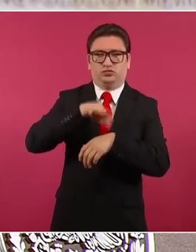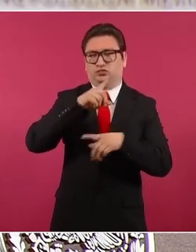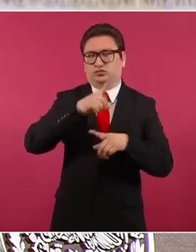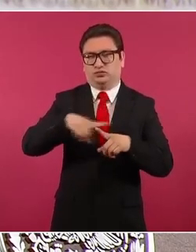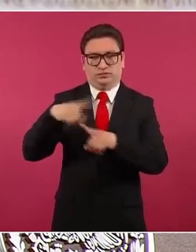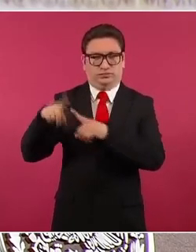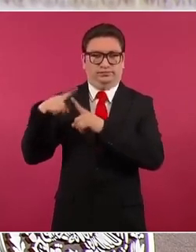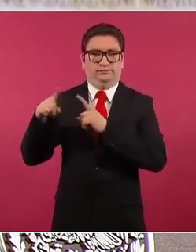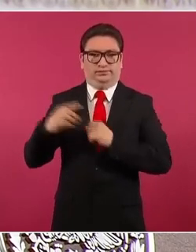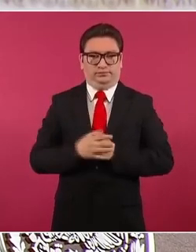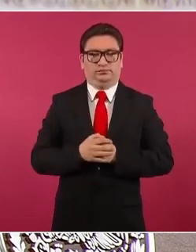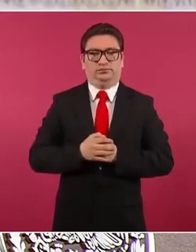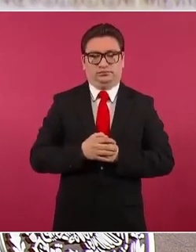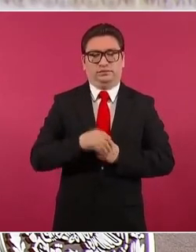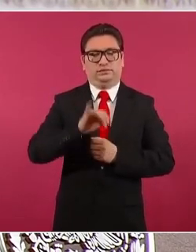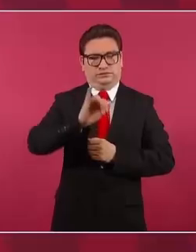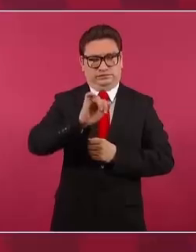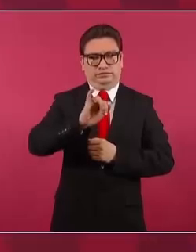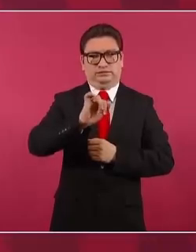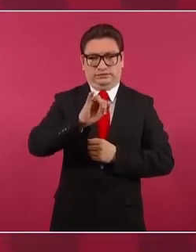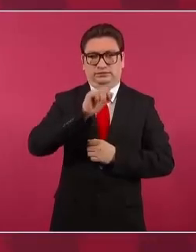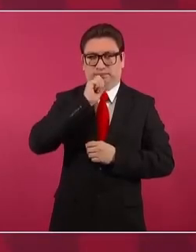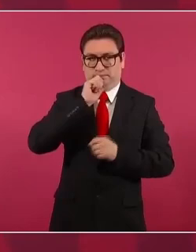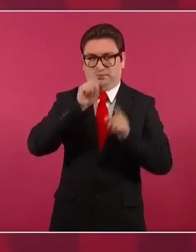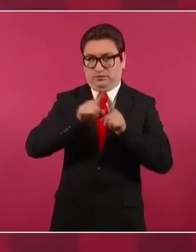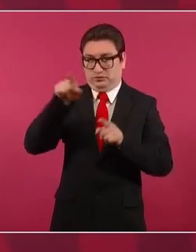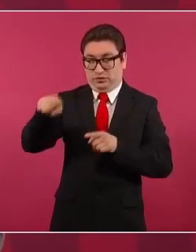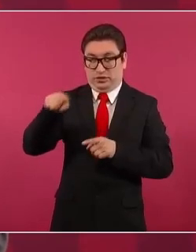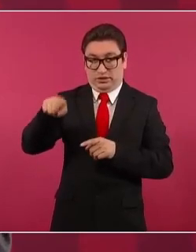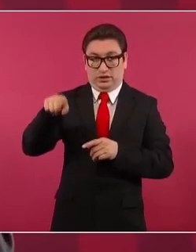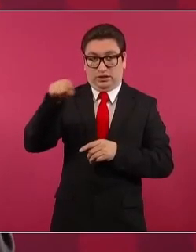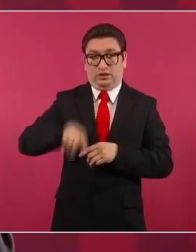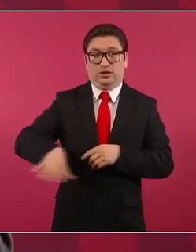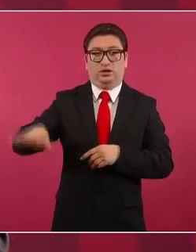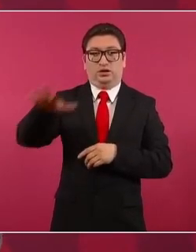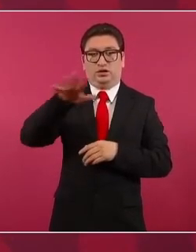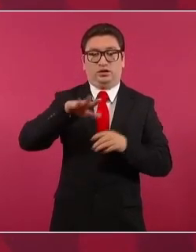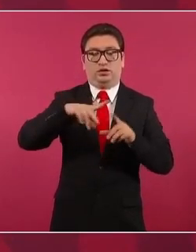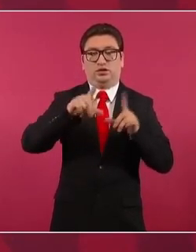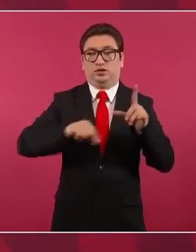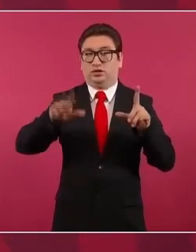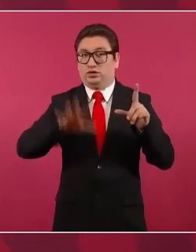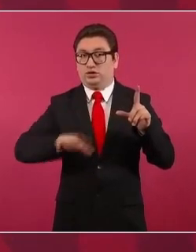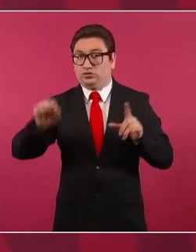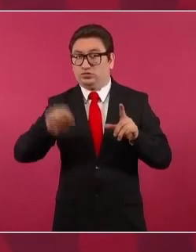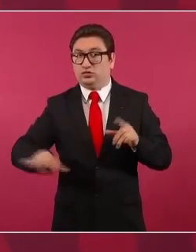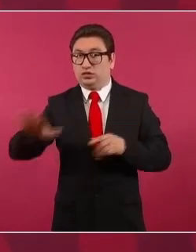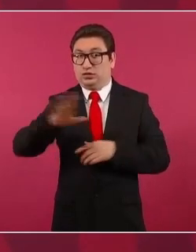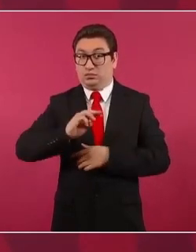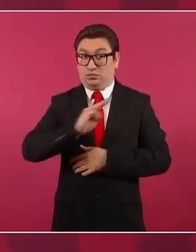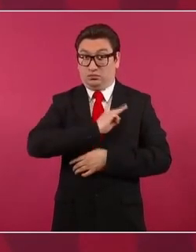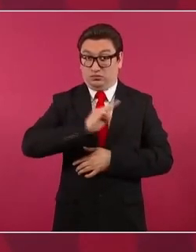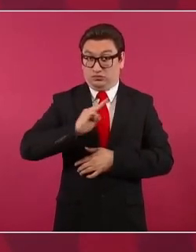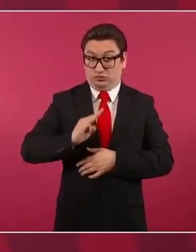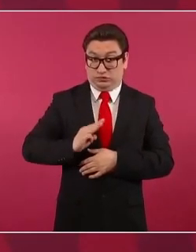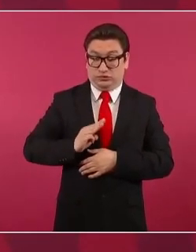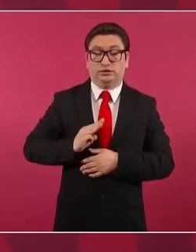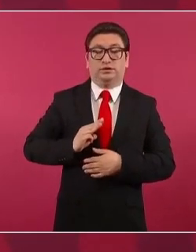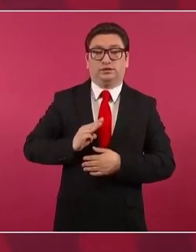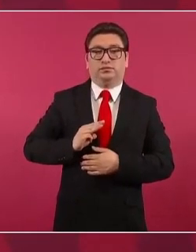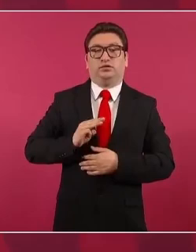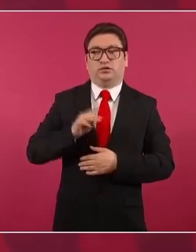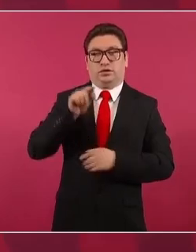Y sí, en el caso del Istmo hay municipios donde